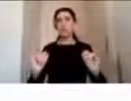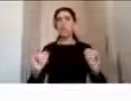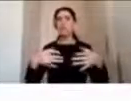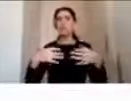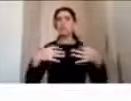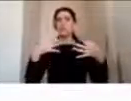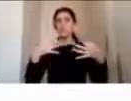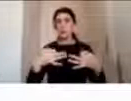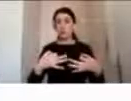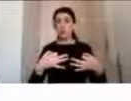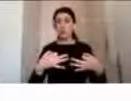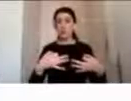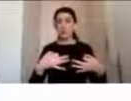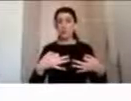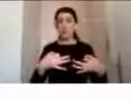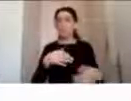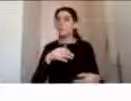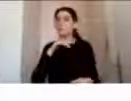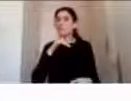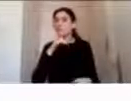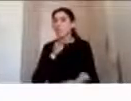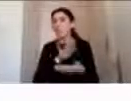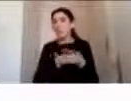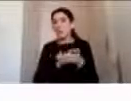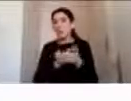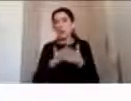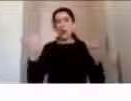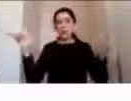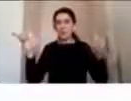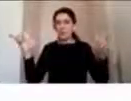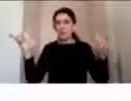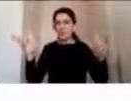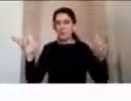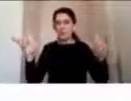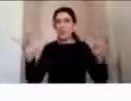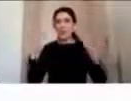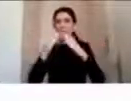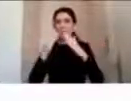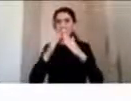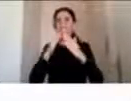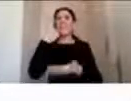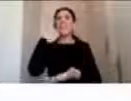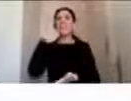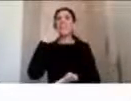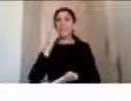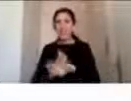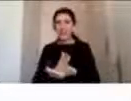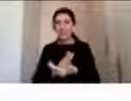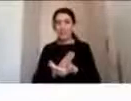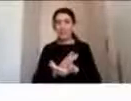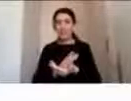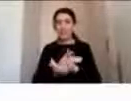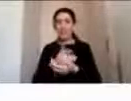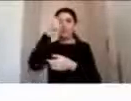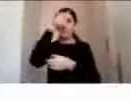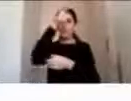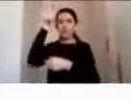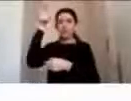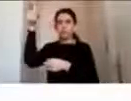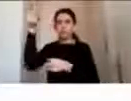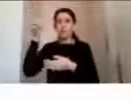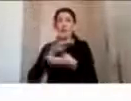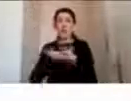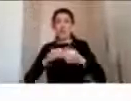No sé, simplemente, los televisores en el hogar tienen que estar anclados, una, por los terremotos que cuando se empieza a templar se caen,